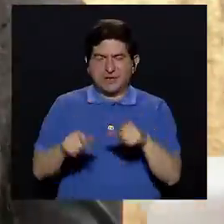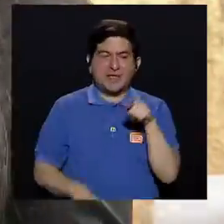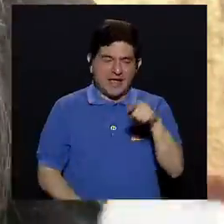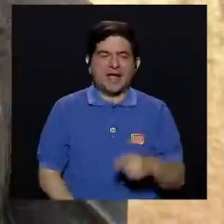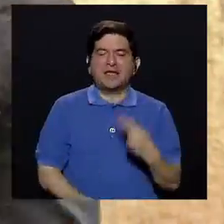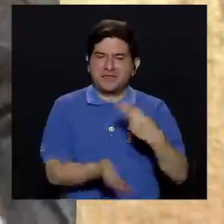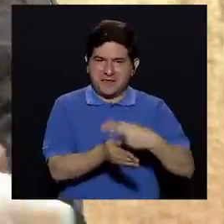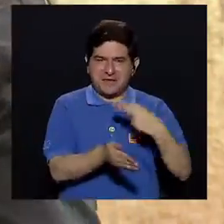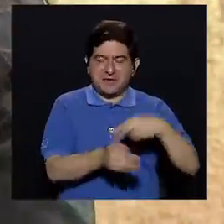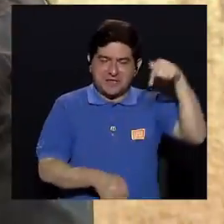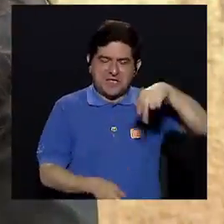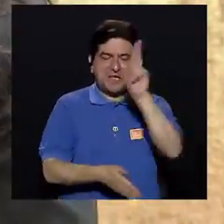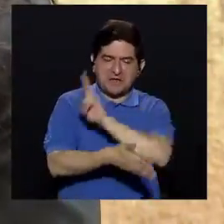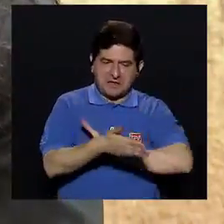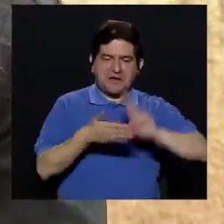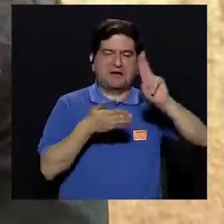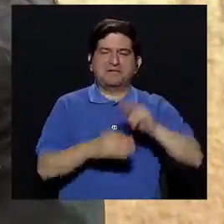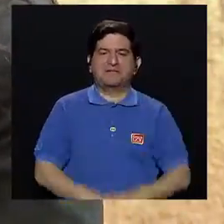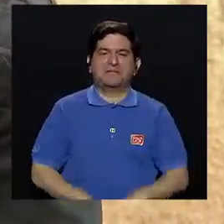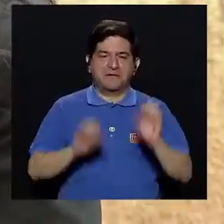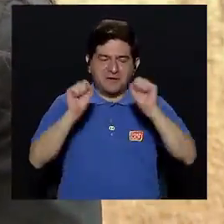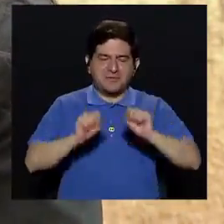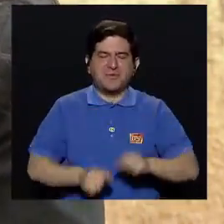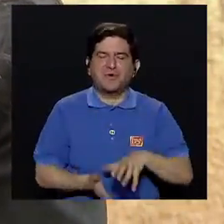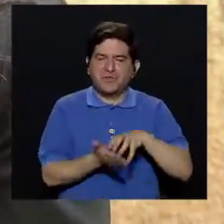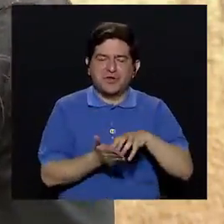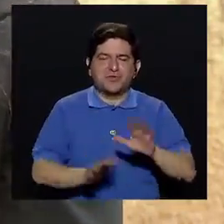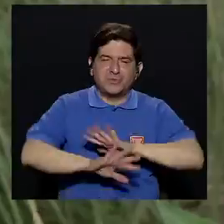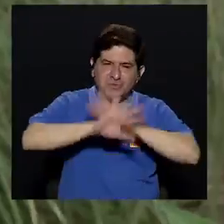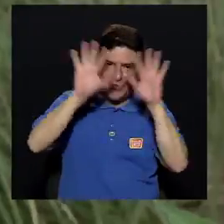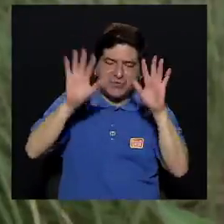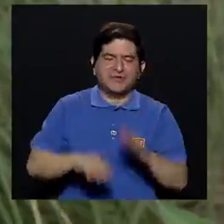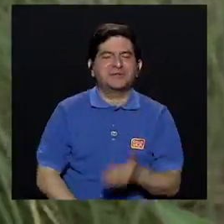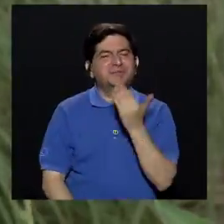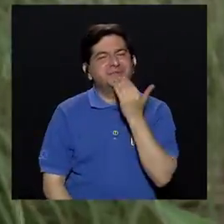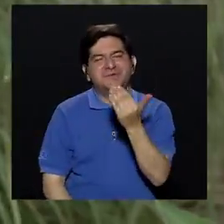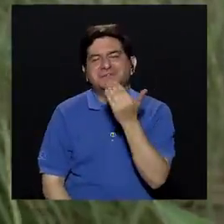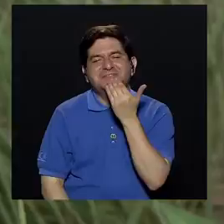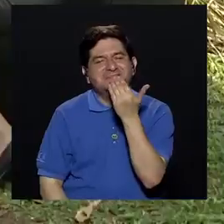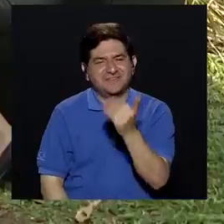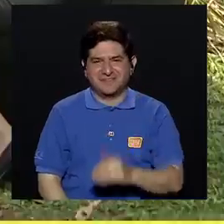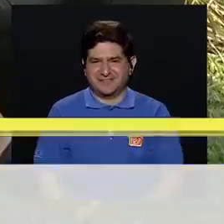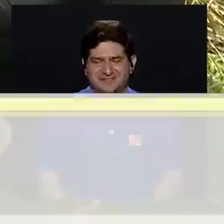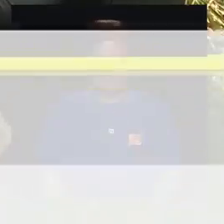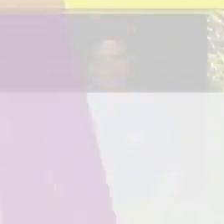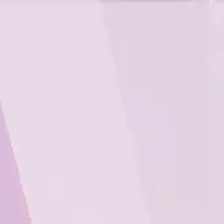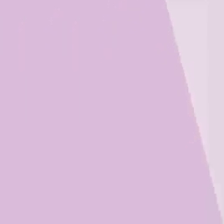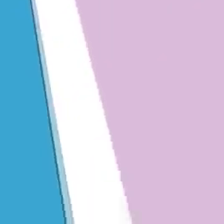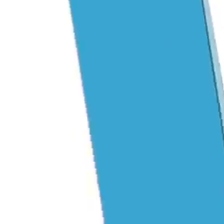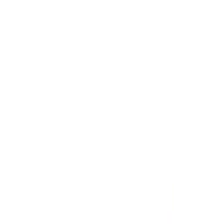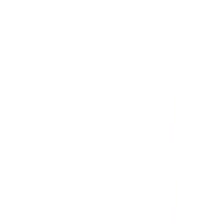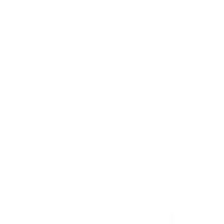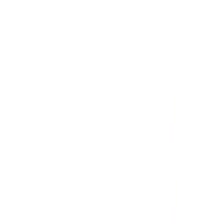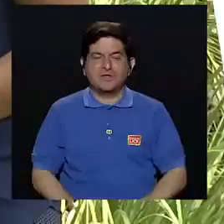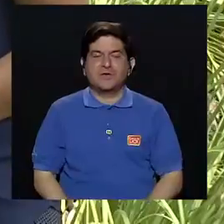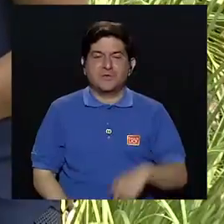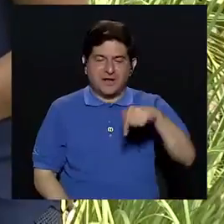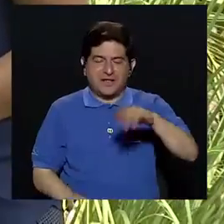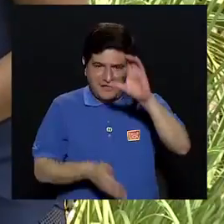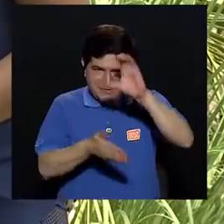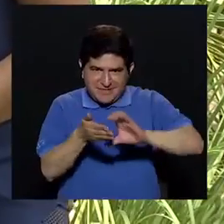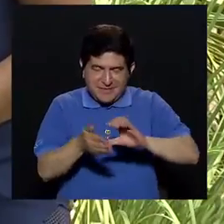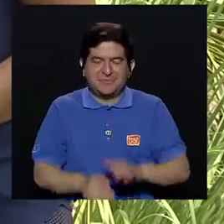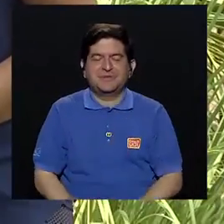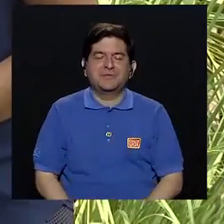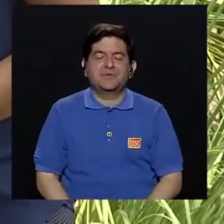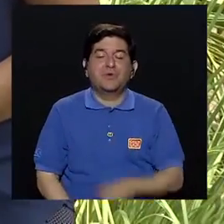allí mismo en el hospital o aquí en la universidad para cualquier duda que tengan y así culminamos